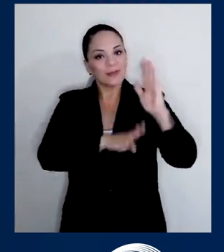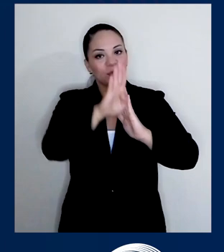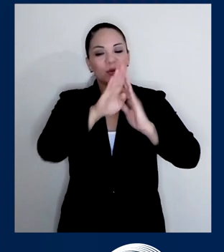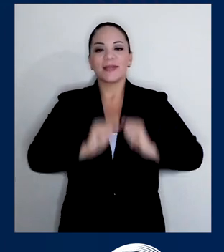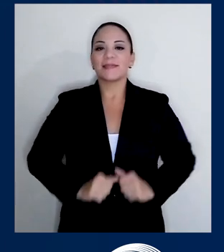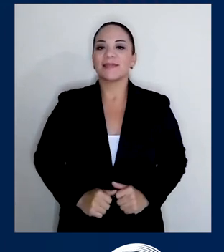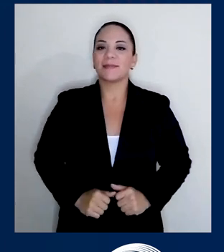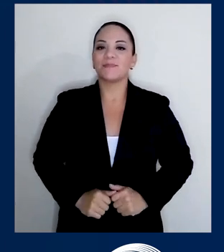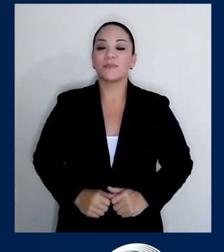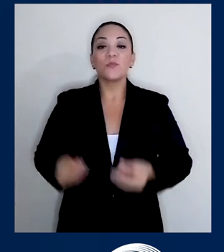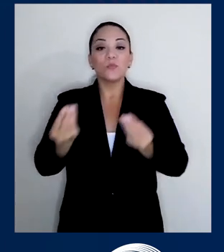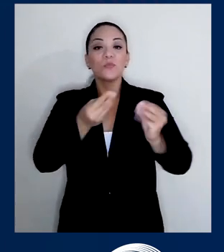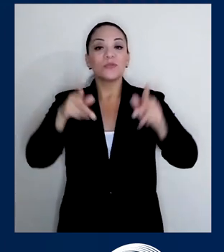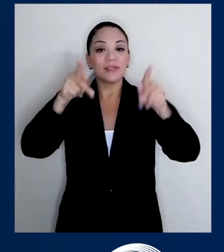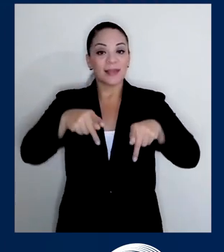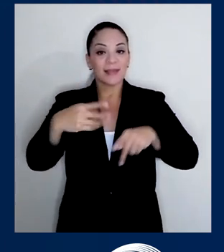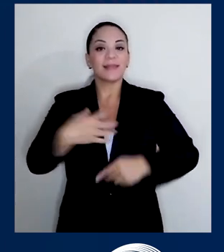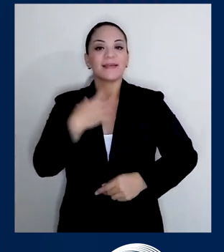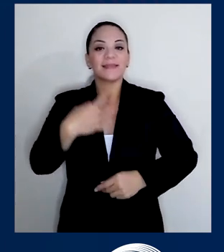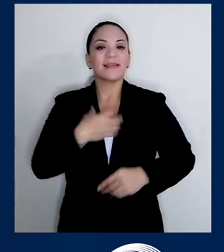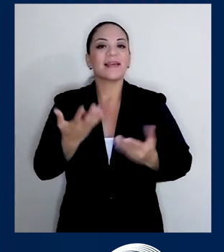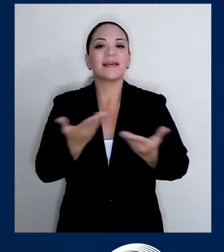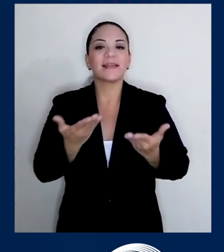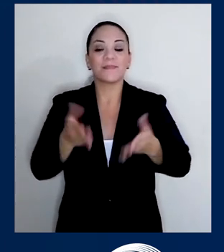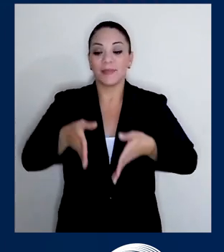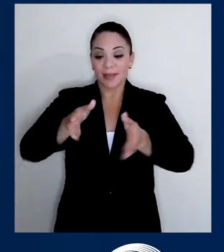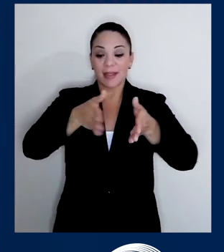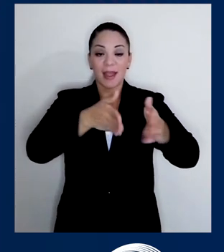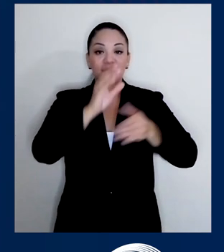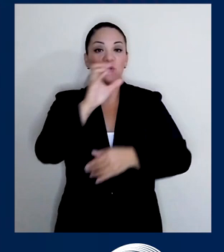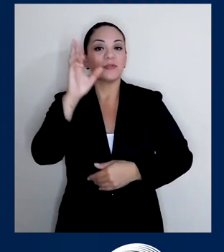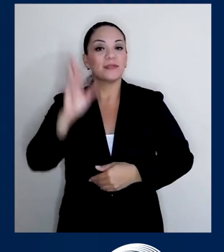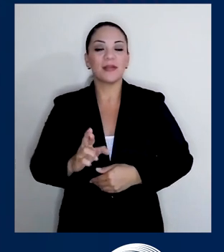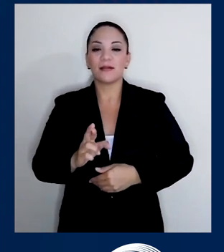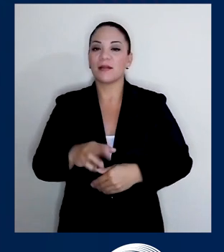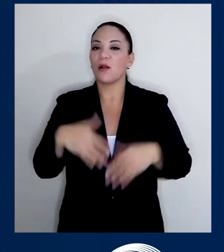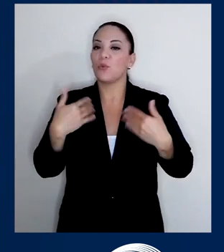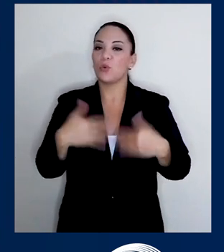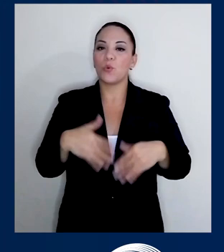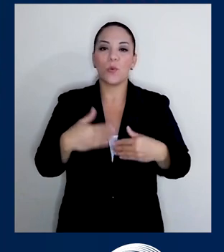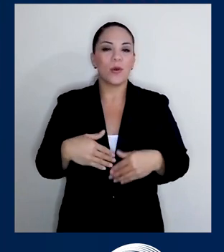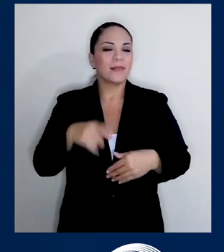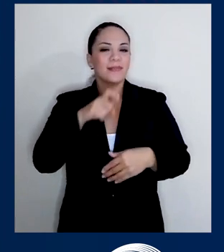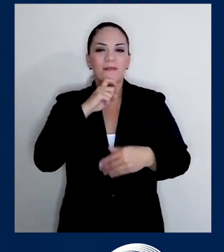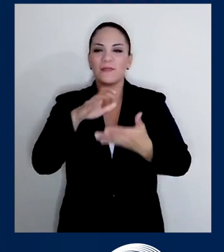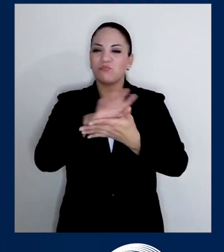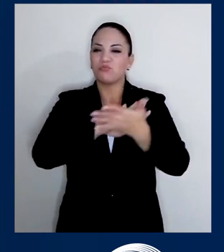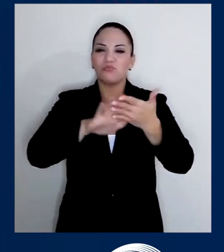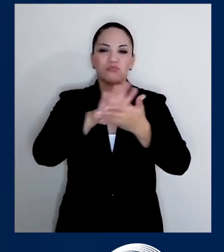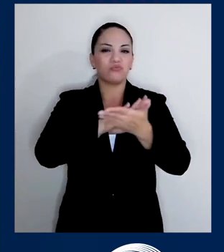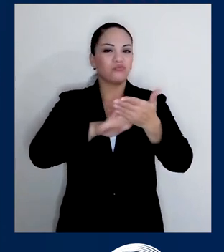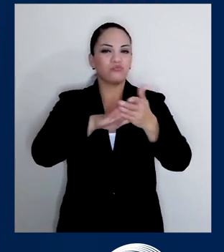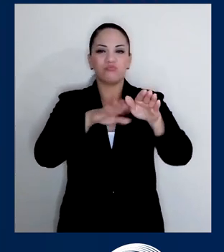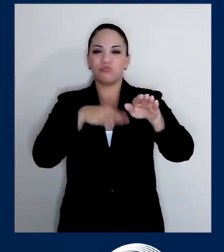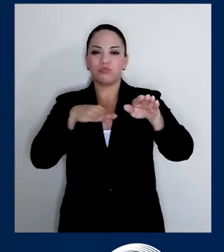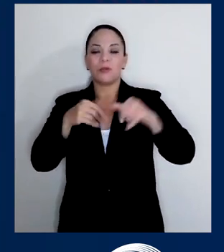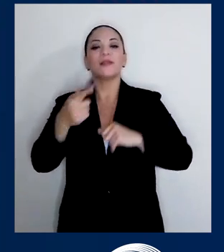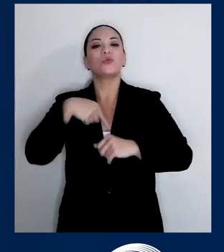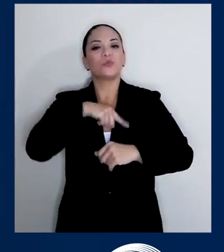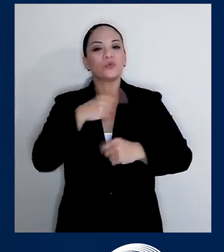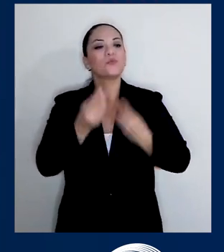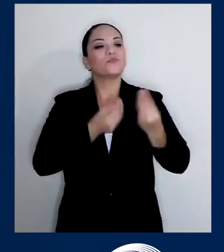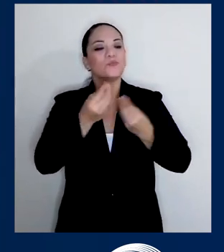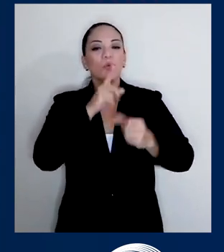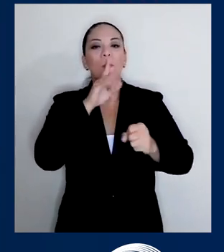Una de las cosas que todo mundo se queja es que las calles de Costa Rica están hechas un desastre. ¿Qué estamos haciendo para